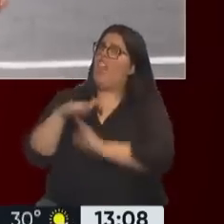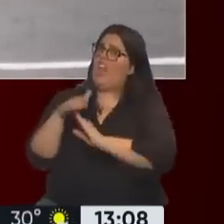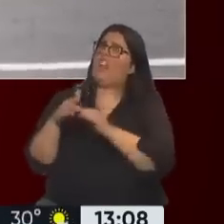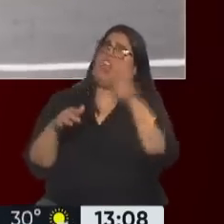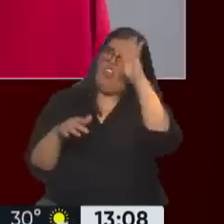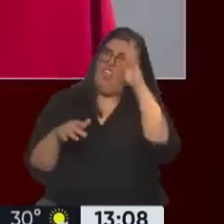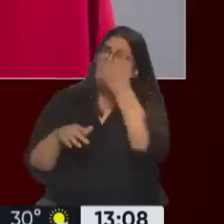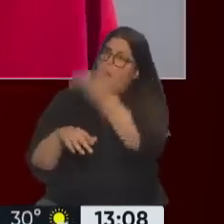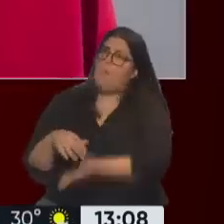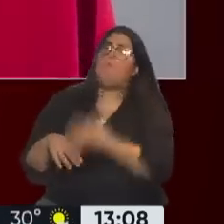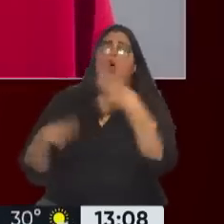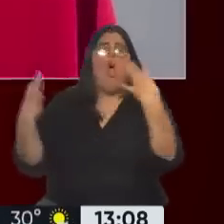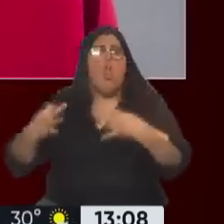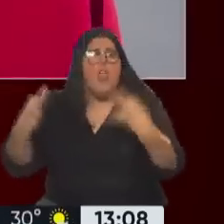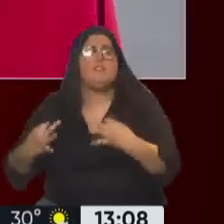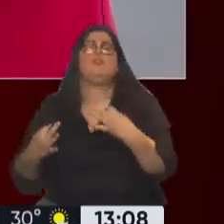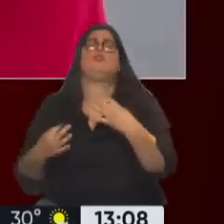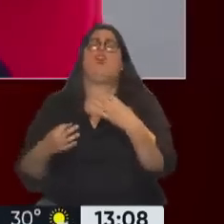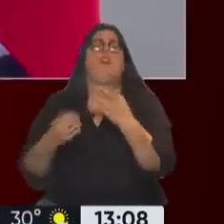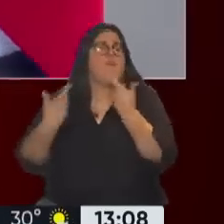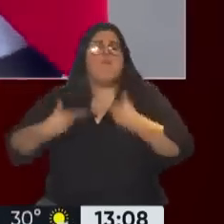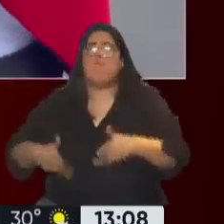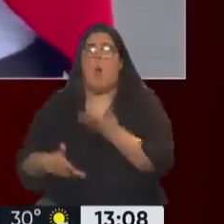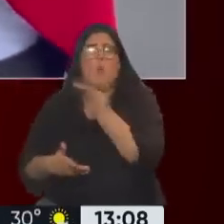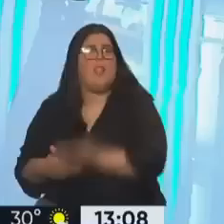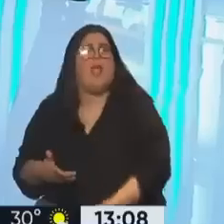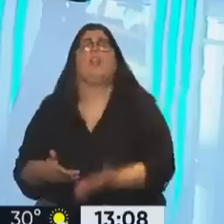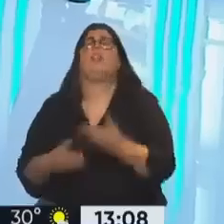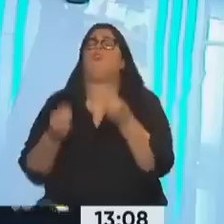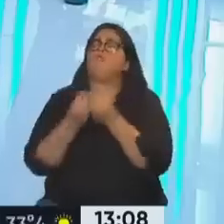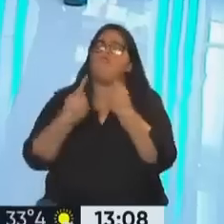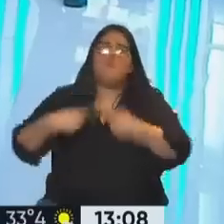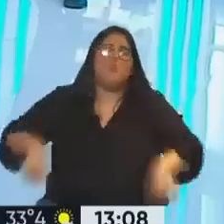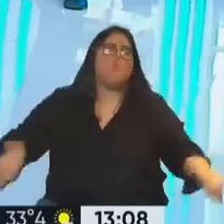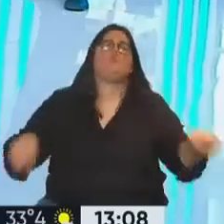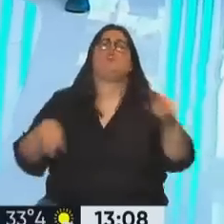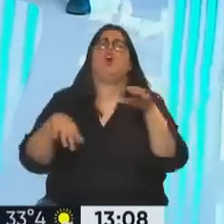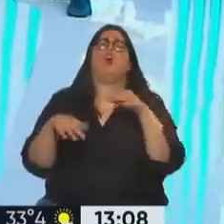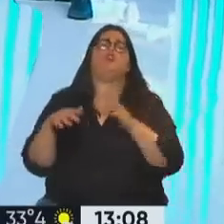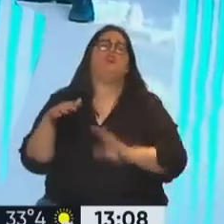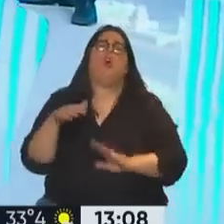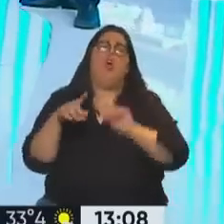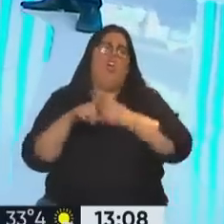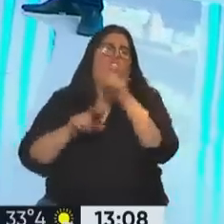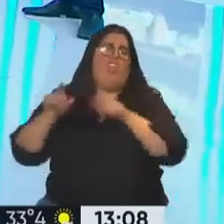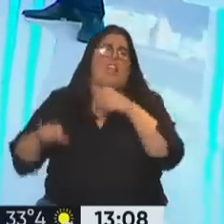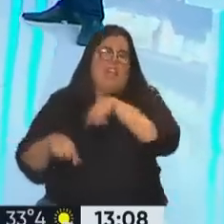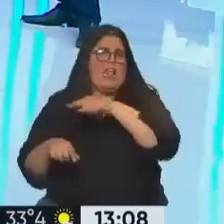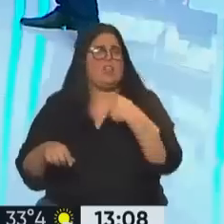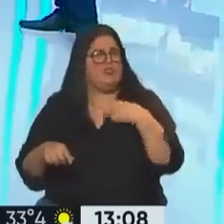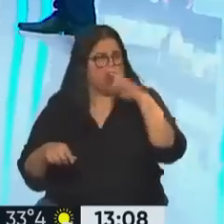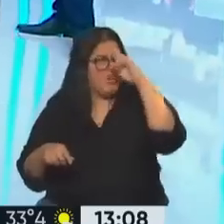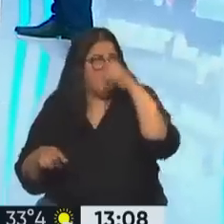auténtico, honesto, a diferencia de muchos dirigentes con salvadas excepciones, que son amigos incluso, porque lo respeto